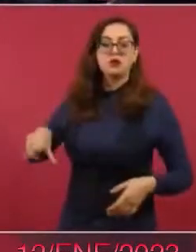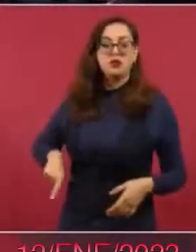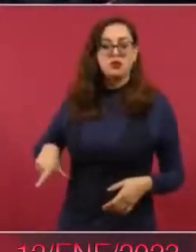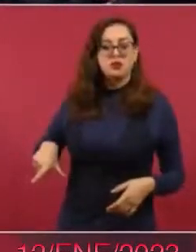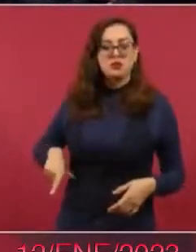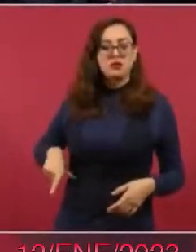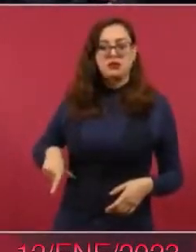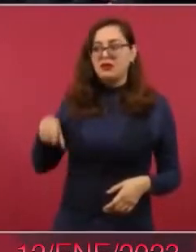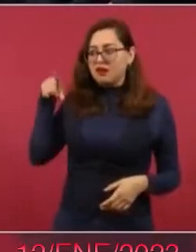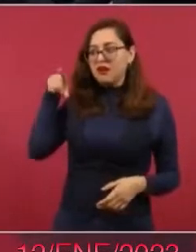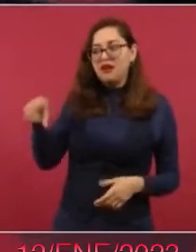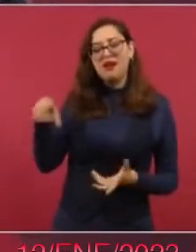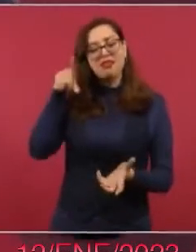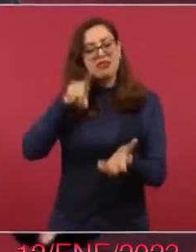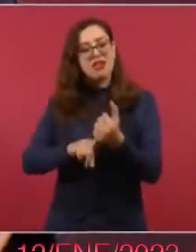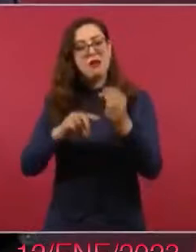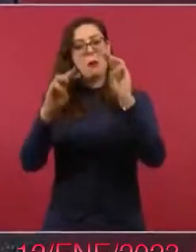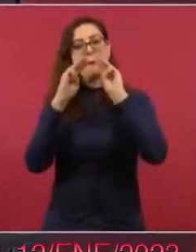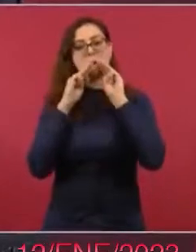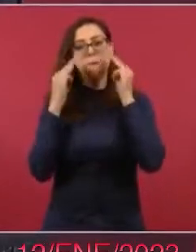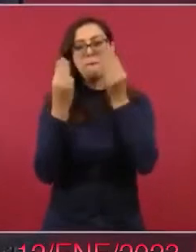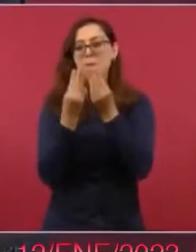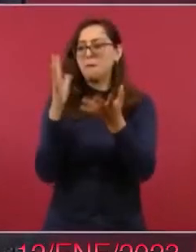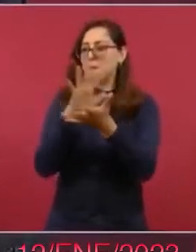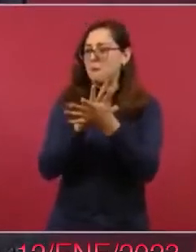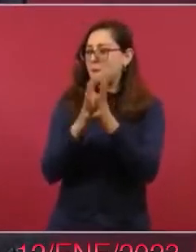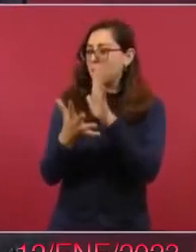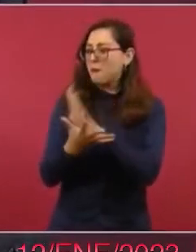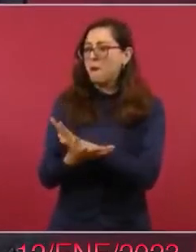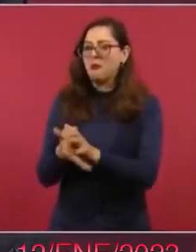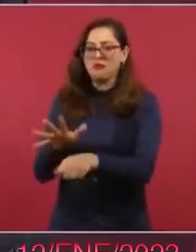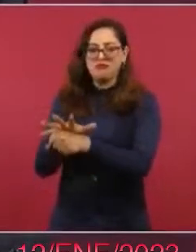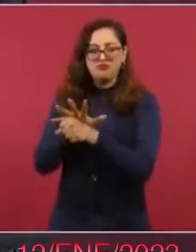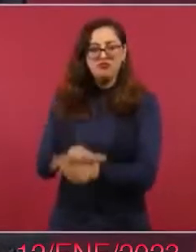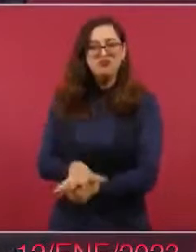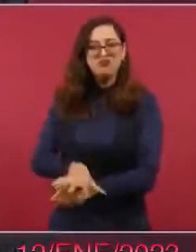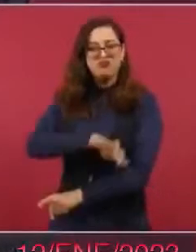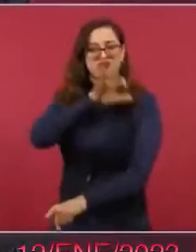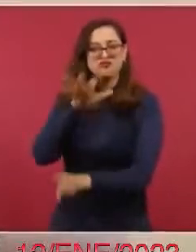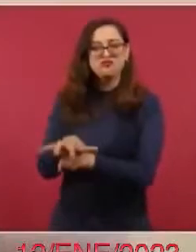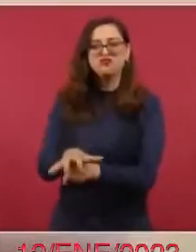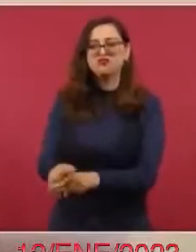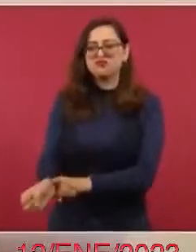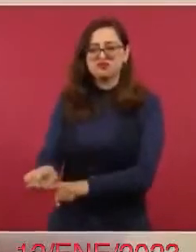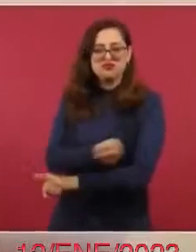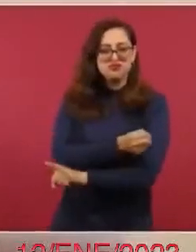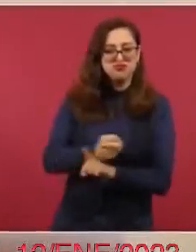de masacres de compra